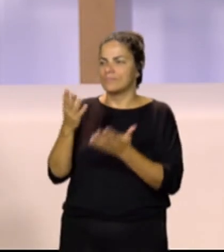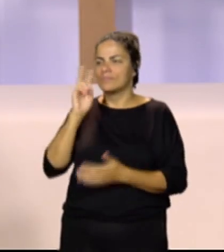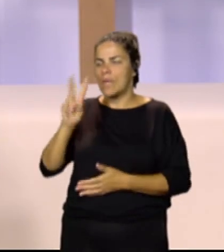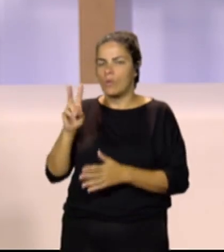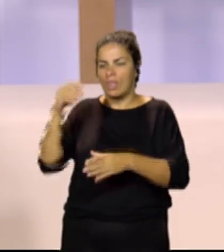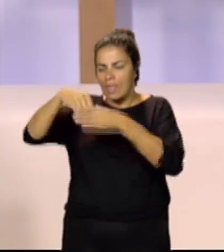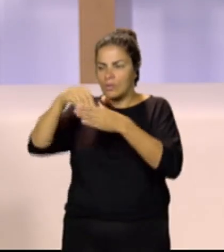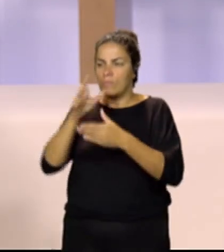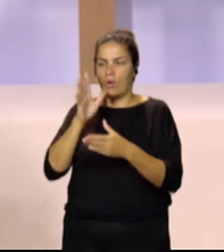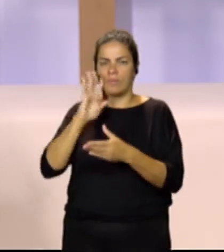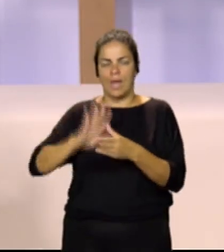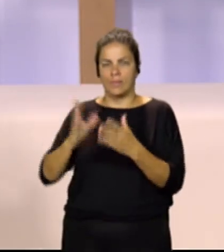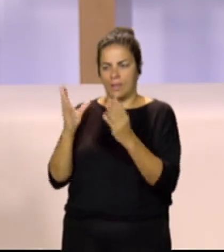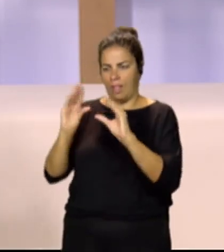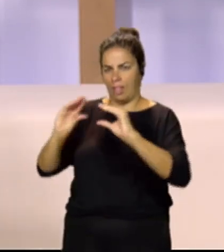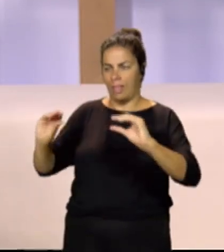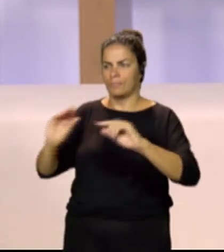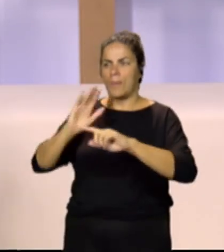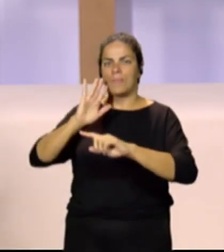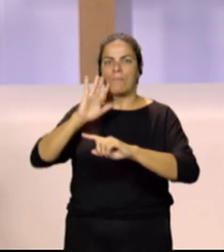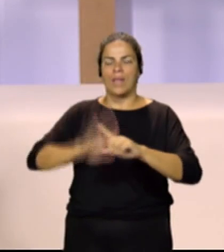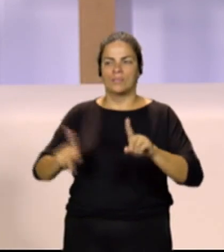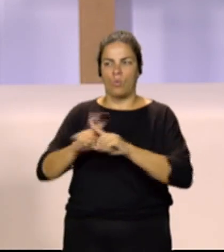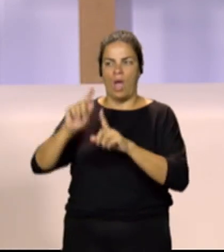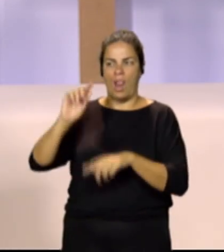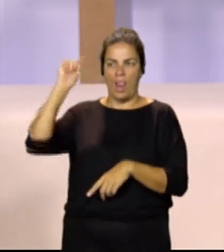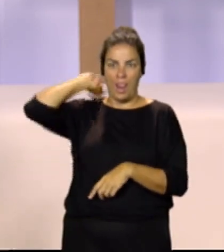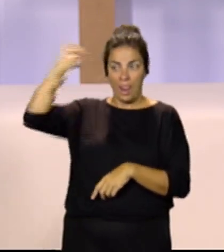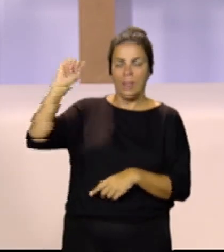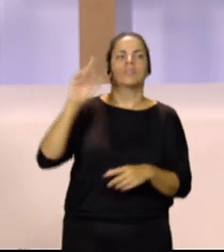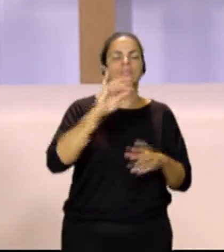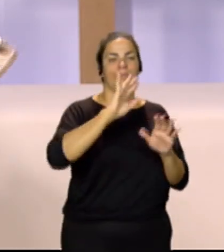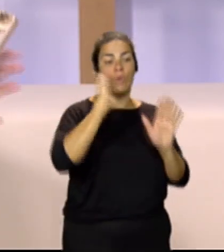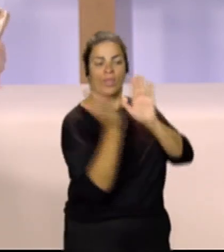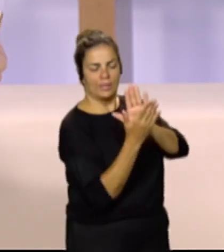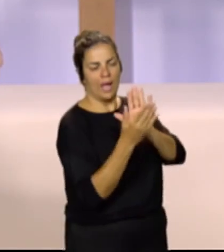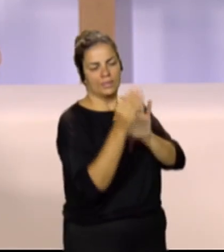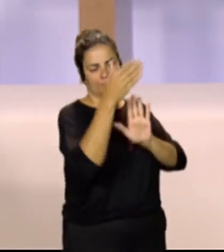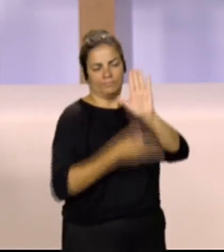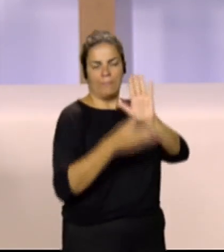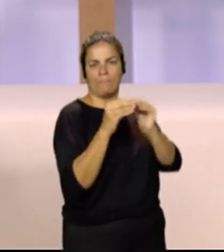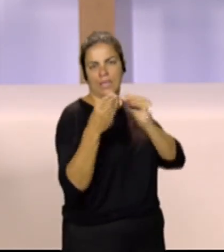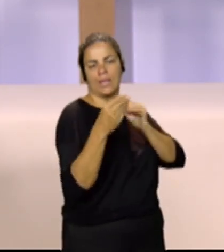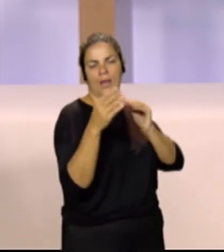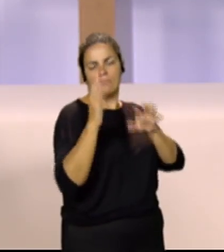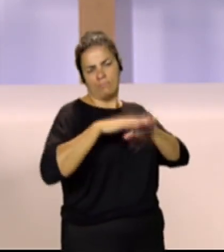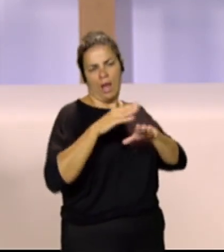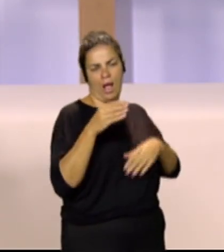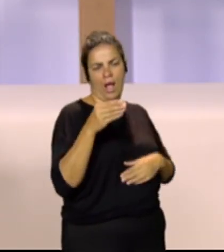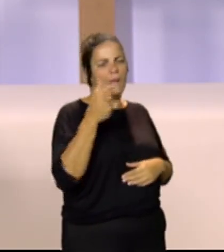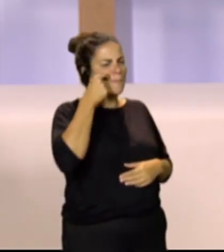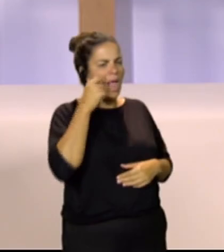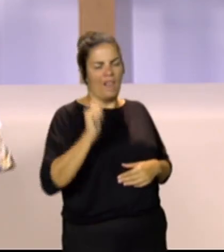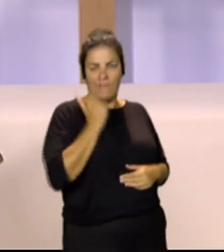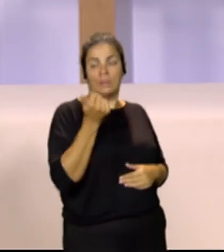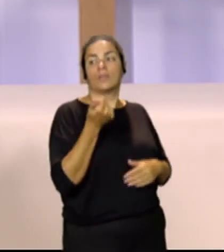vemos que están reforzados, parece casi una tela de neopreno. Exacto, por detrás lleva polipiel para que sea muy fácil de mantener y por delante, pues según el tejido, puede